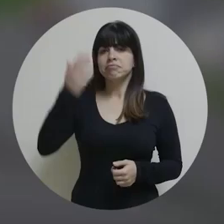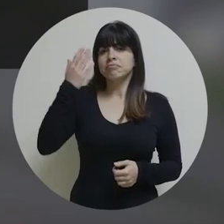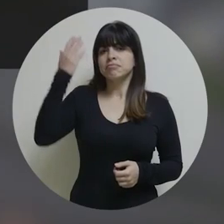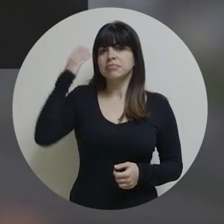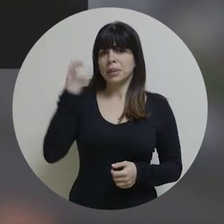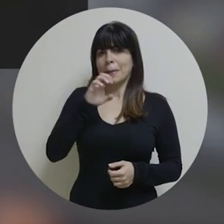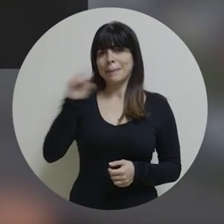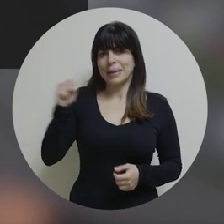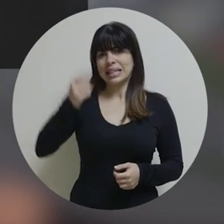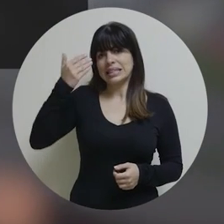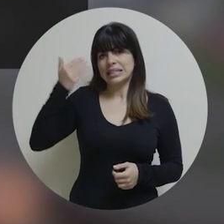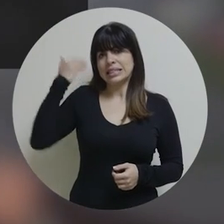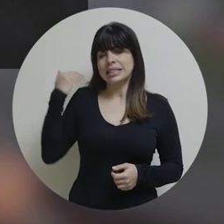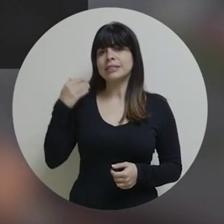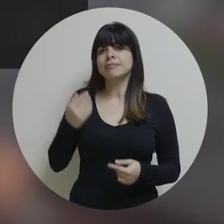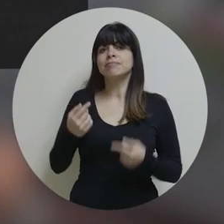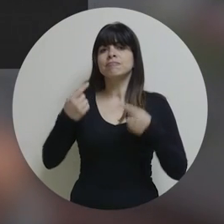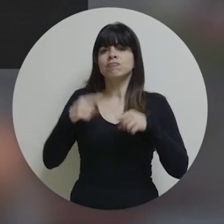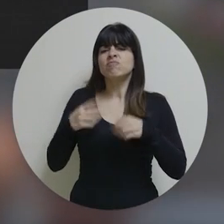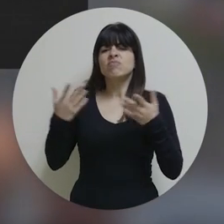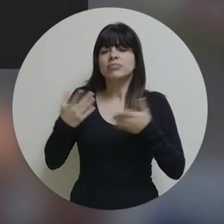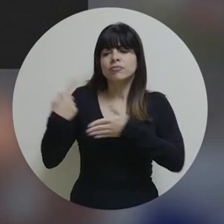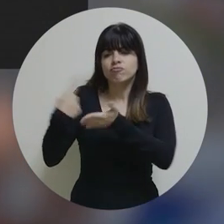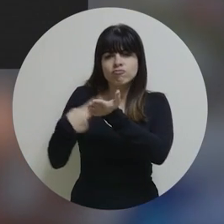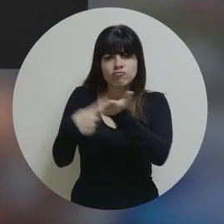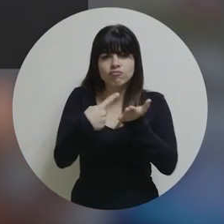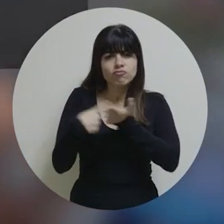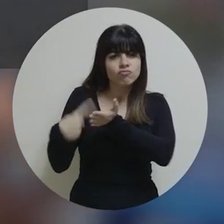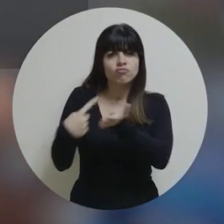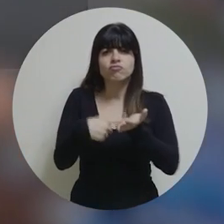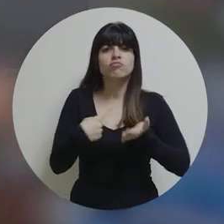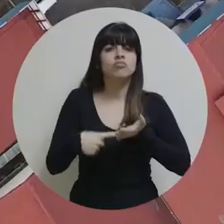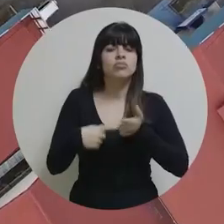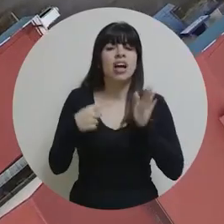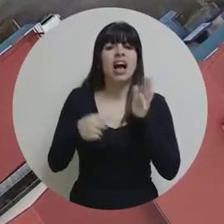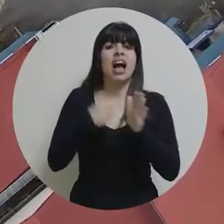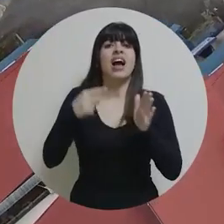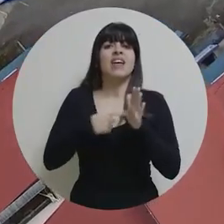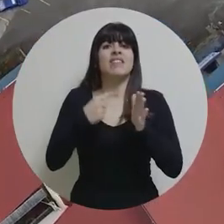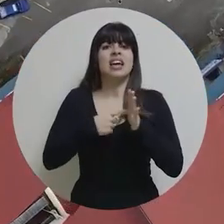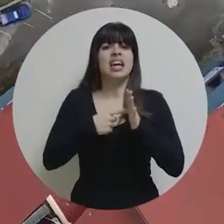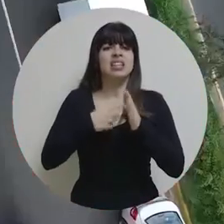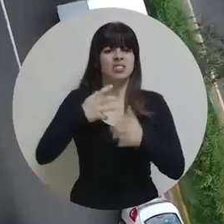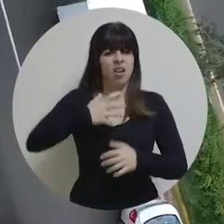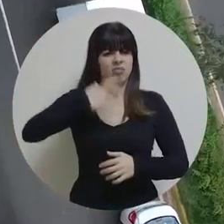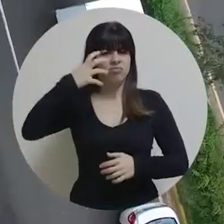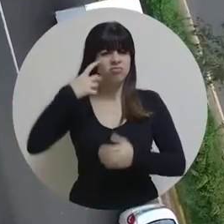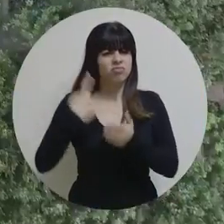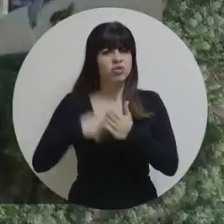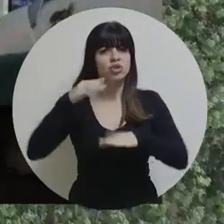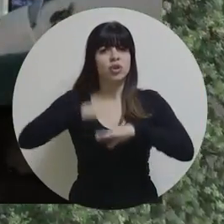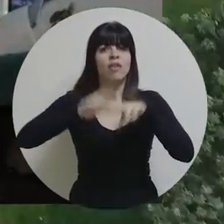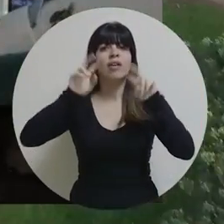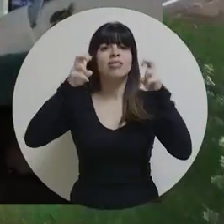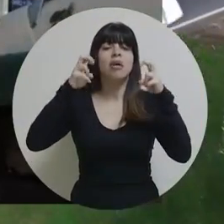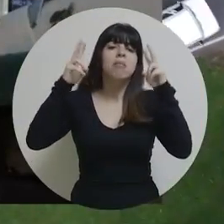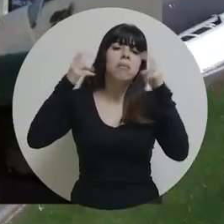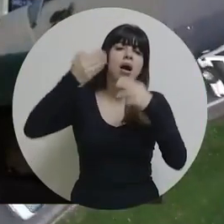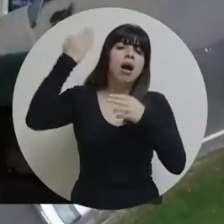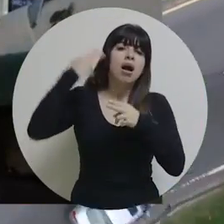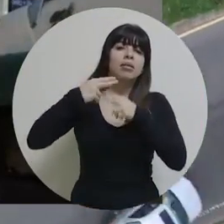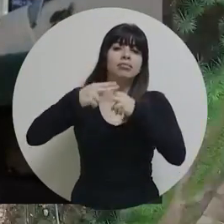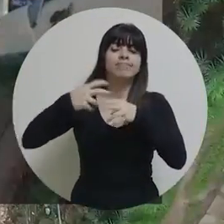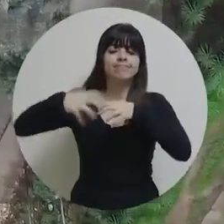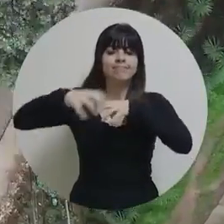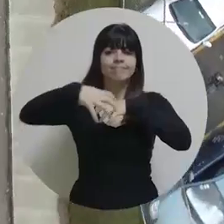Hace varios meses se produjo una discusión que en algunos momentos llegó a ser acalorada respecto del tema de lo que se llamaba